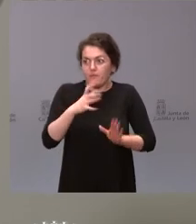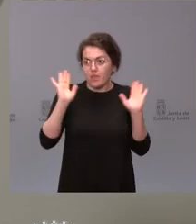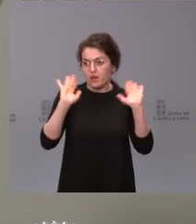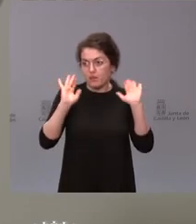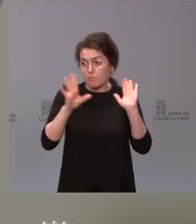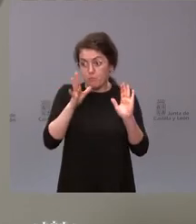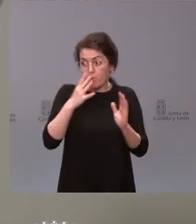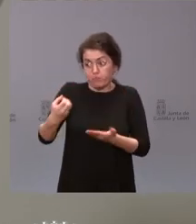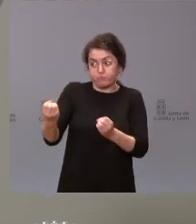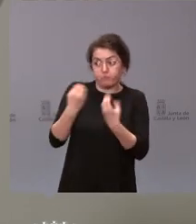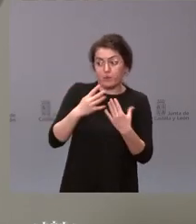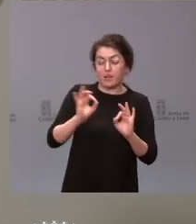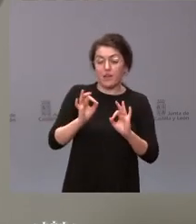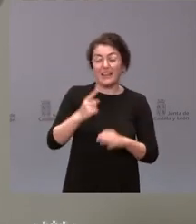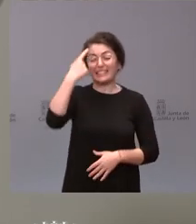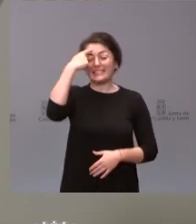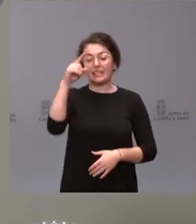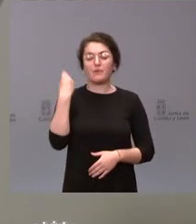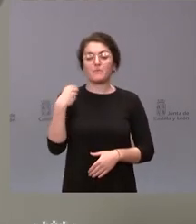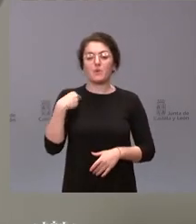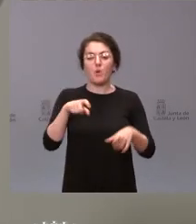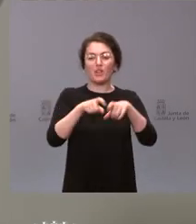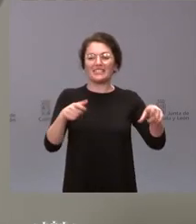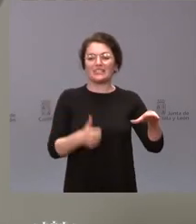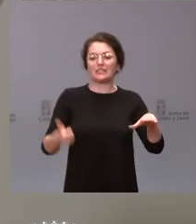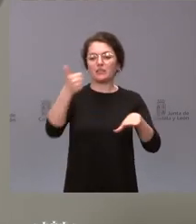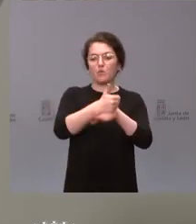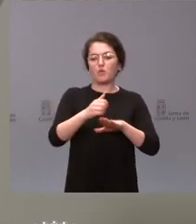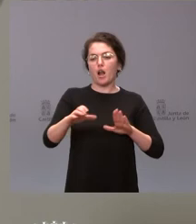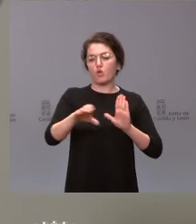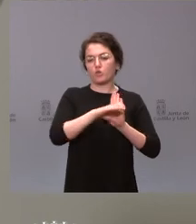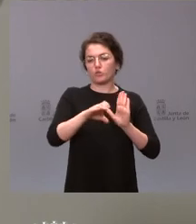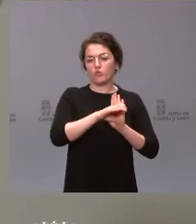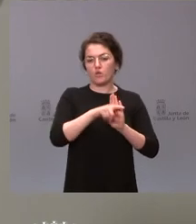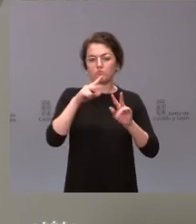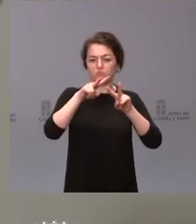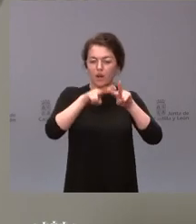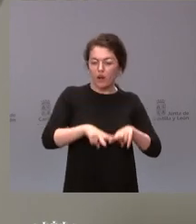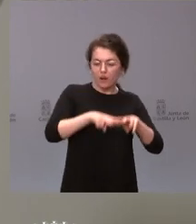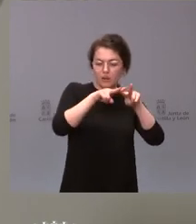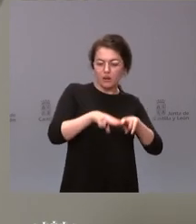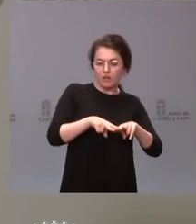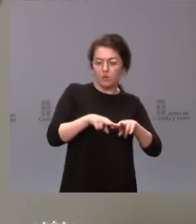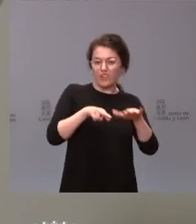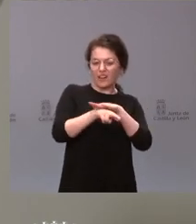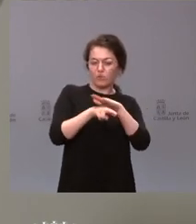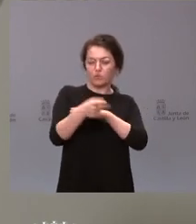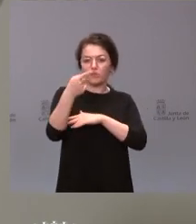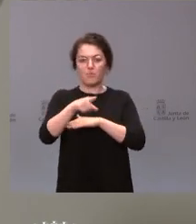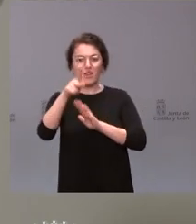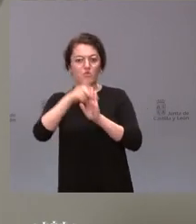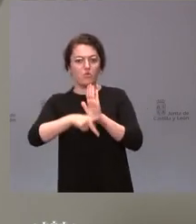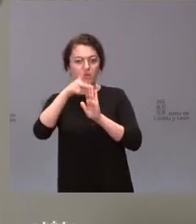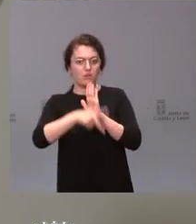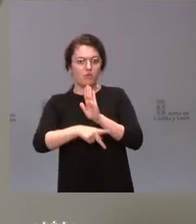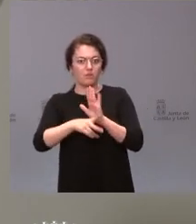tribunal constitucional está analizando los recursos y la normativa nacional a este respecto y nosotros